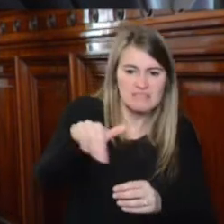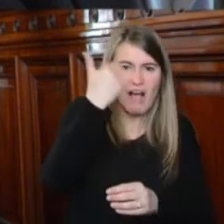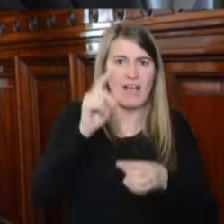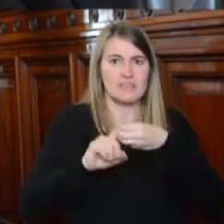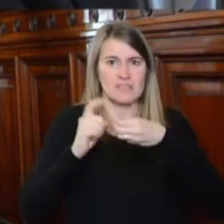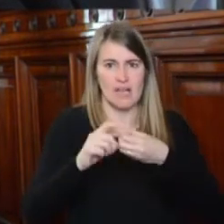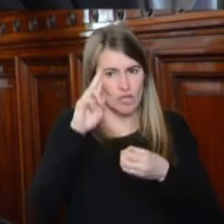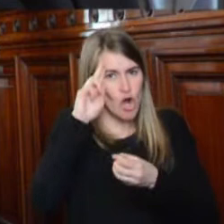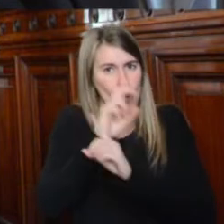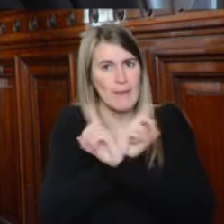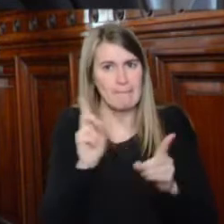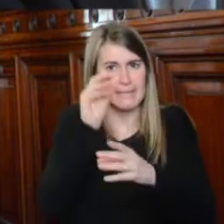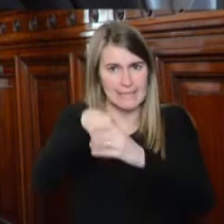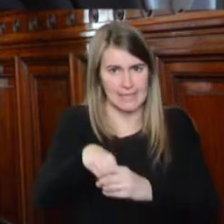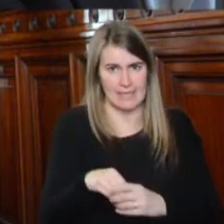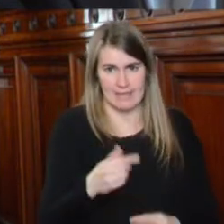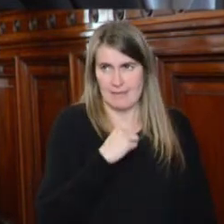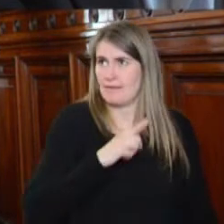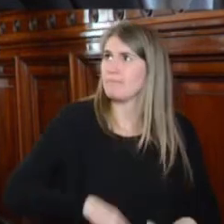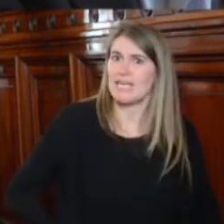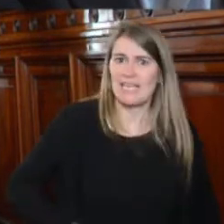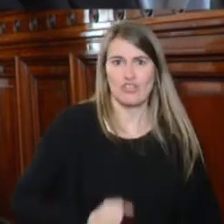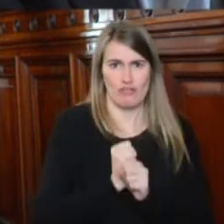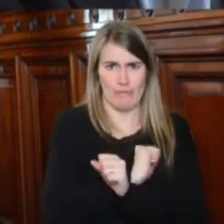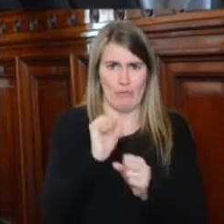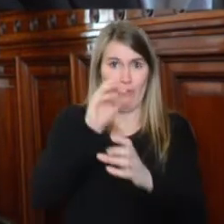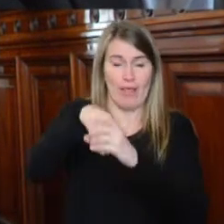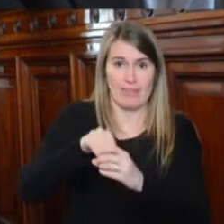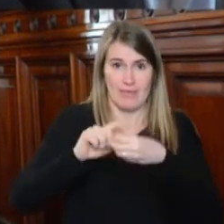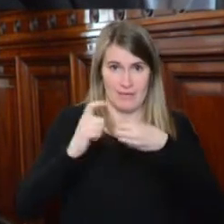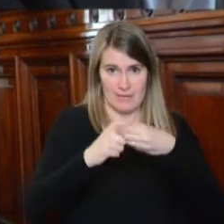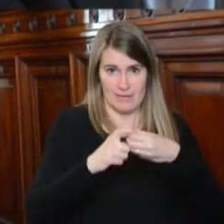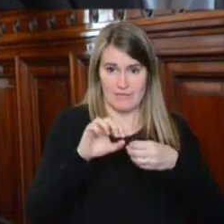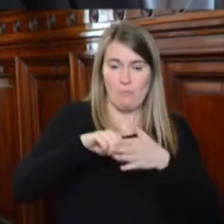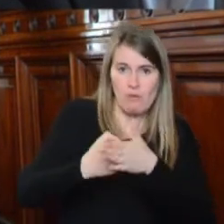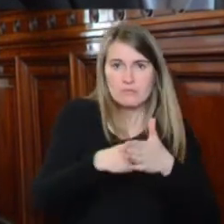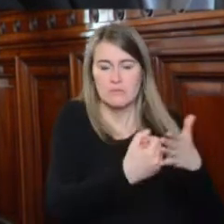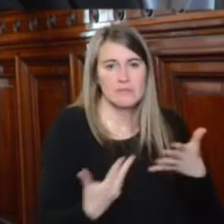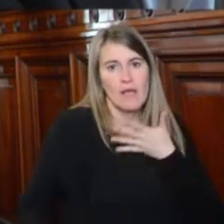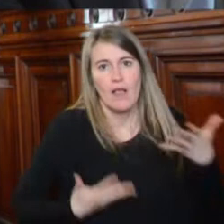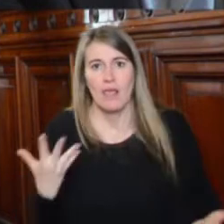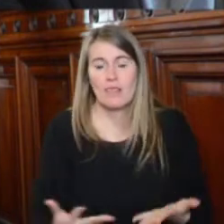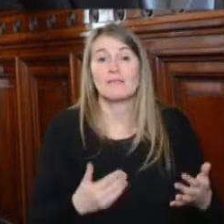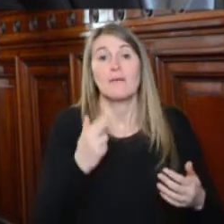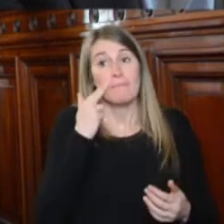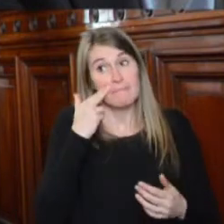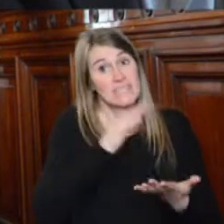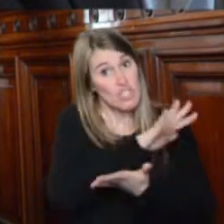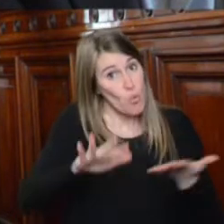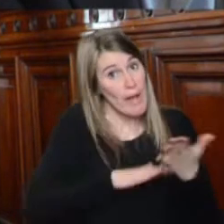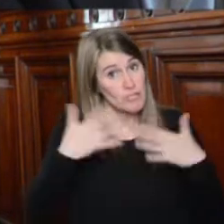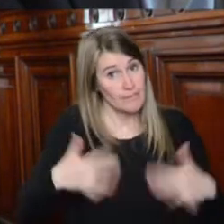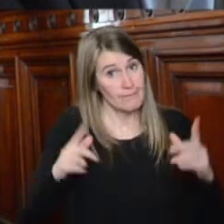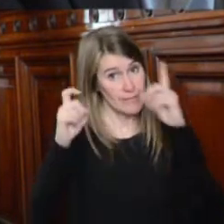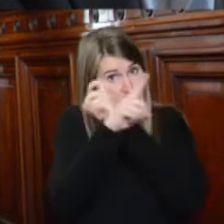judiciales emanadas de la Cámara Nacional de apelaciones del trabajo que se lo impiden. La gravedad de esta situación incluye el aprovechamiento de